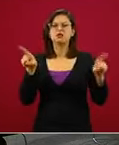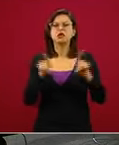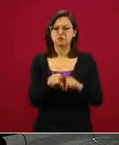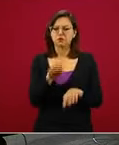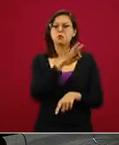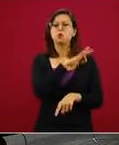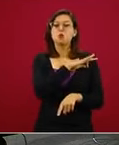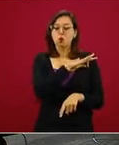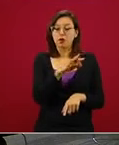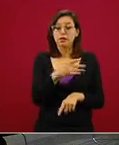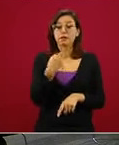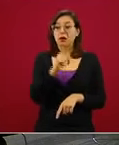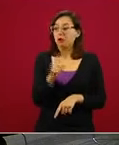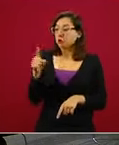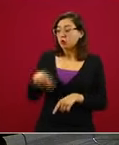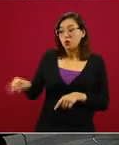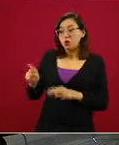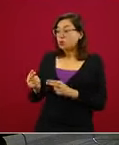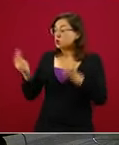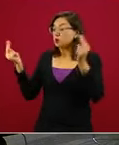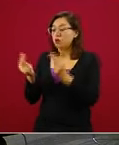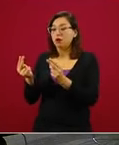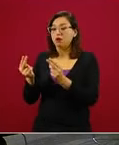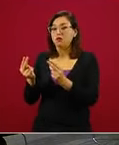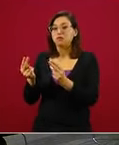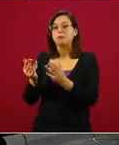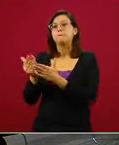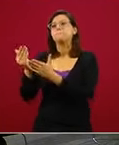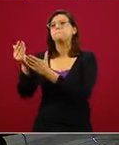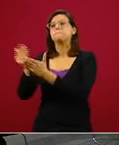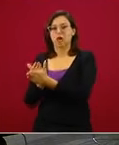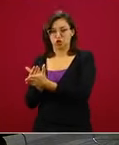las no esenciales a un nivel reducido.